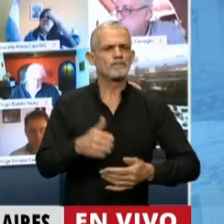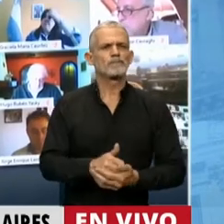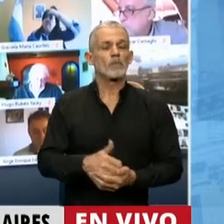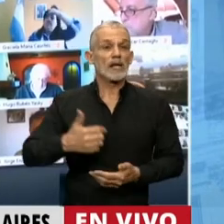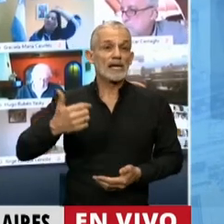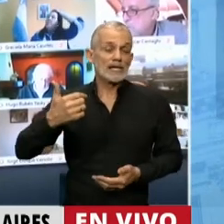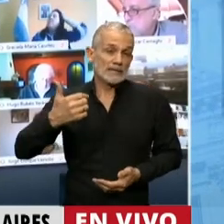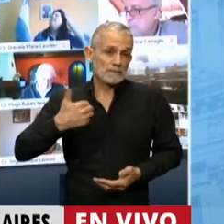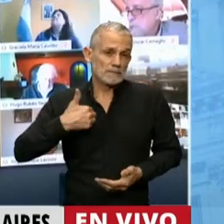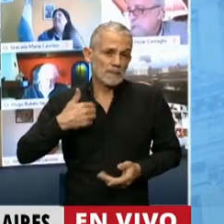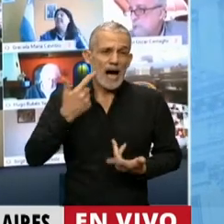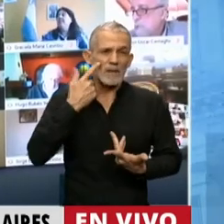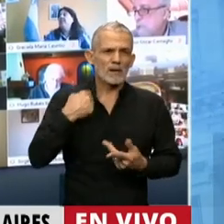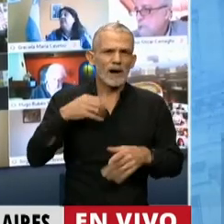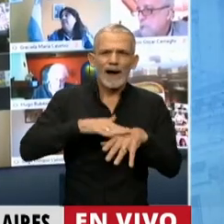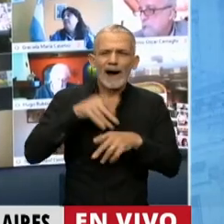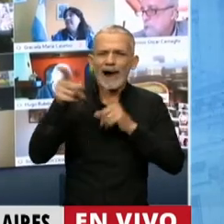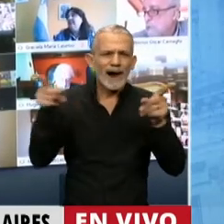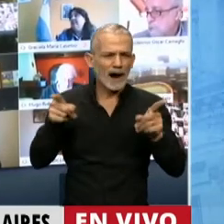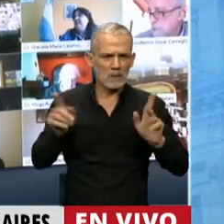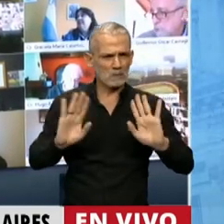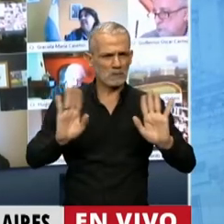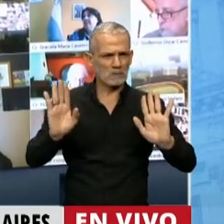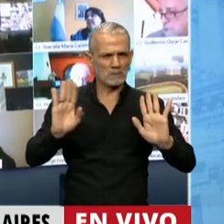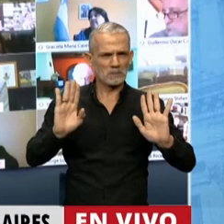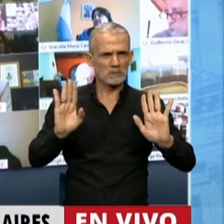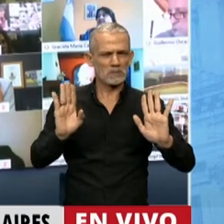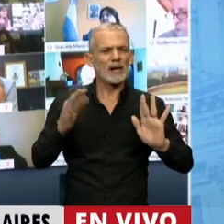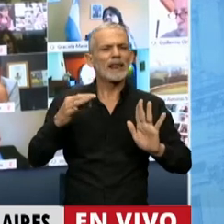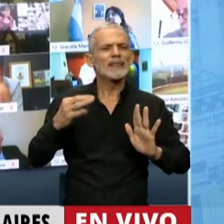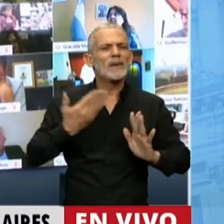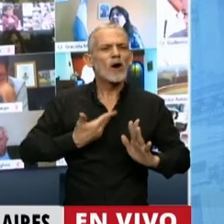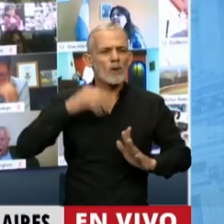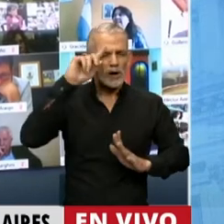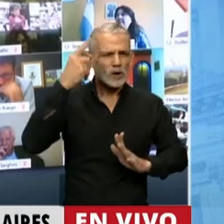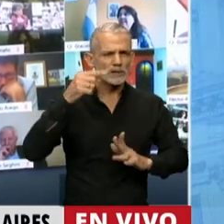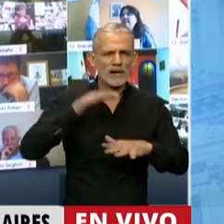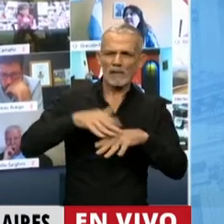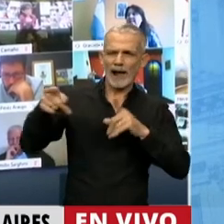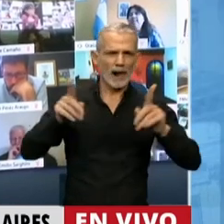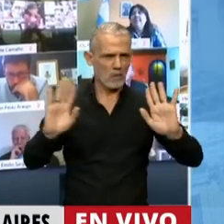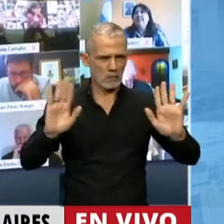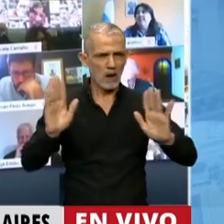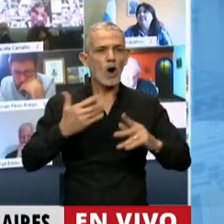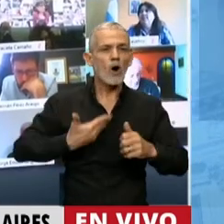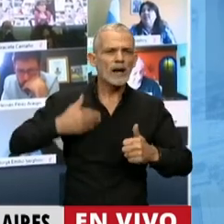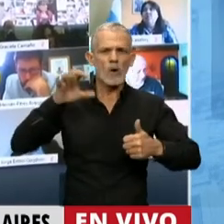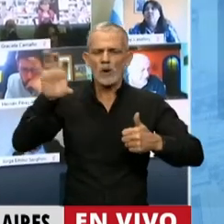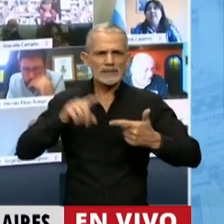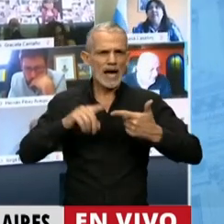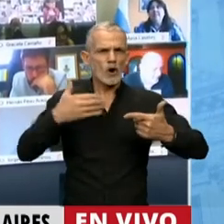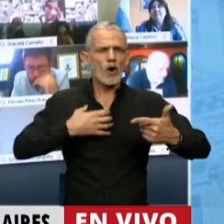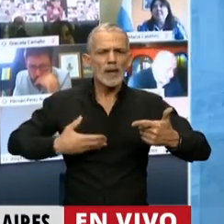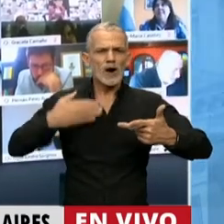de ver a quién se puede señalar o culpar, lo que tiene que hacer el gobierno nacional, los gobiernos provinciales, los gobiernos